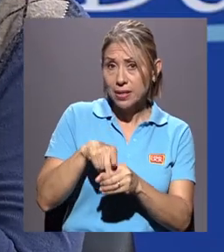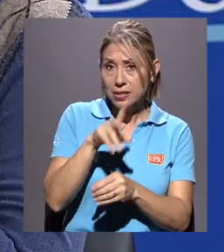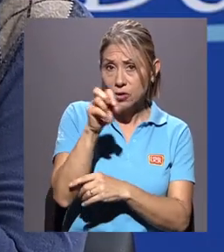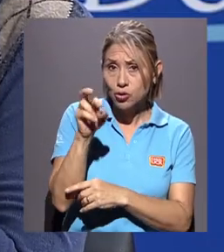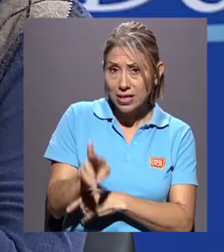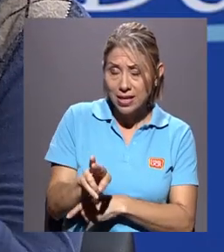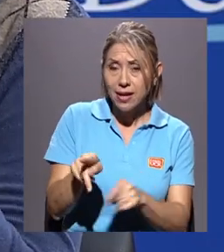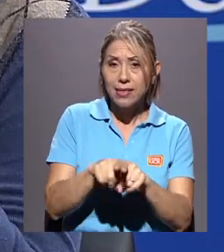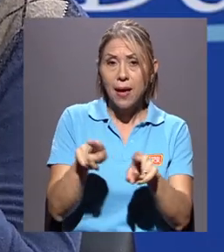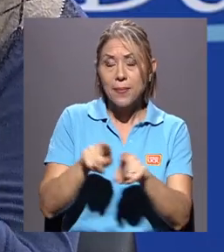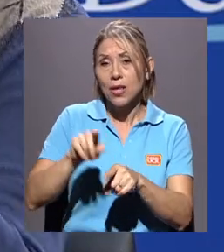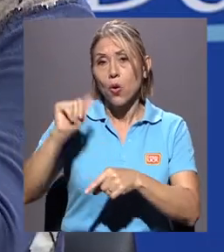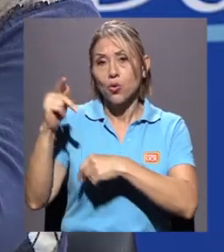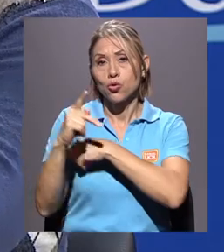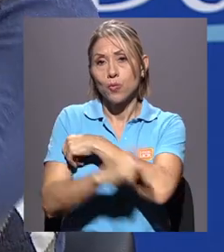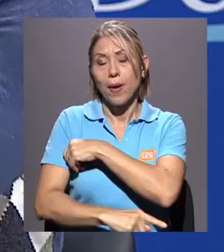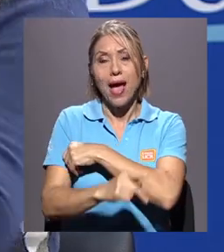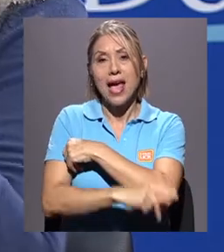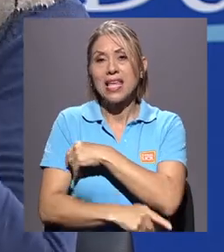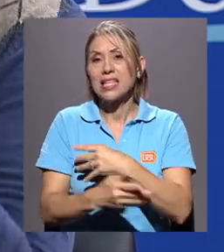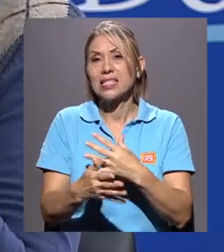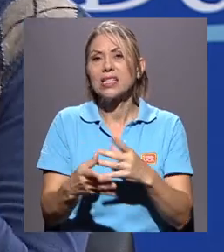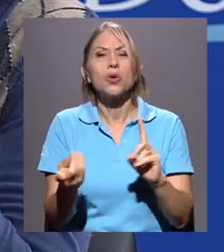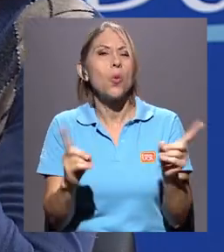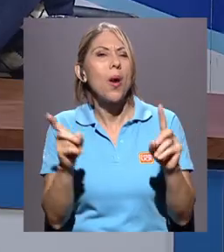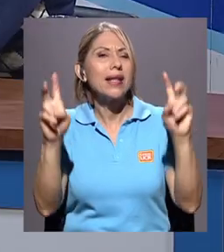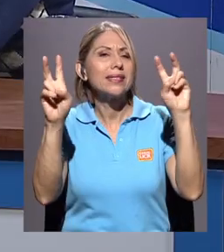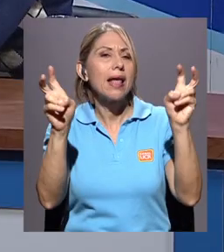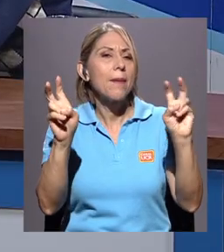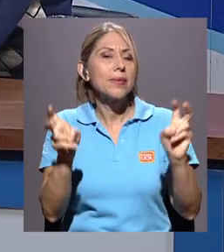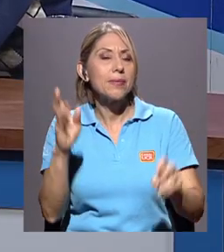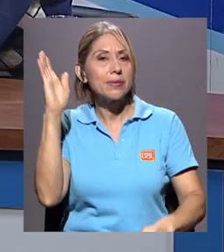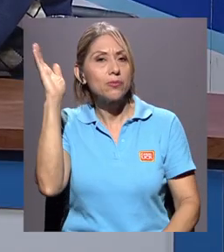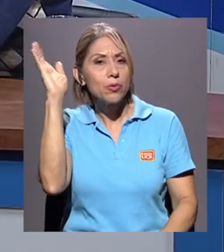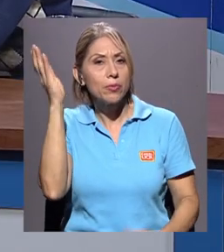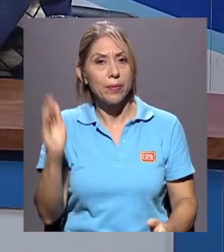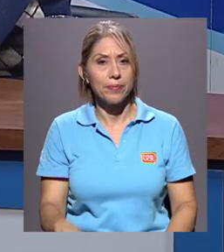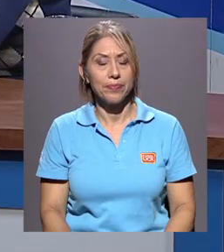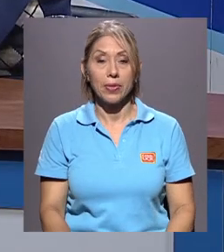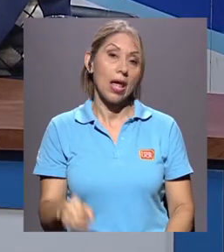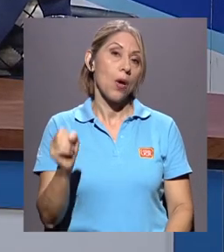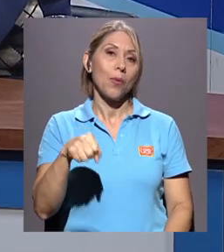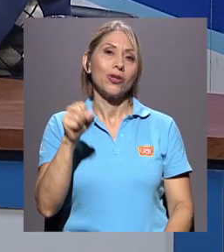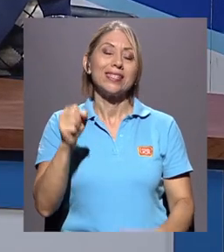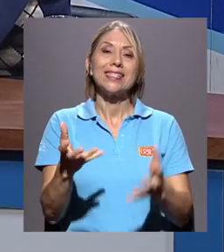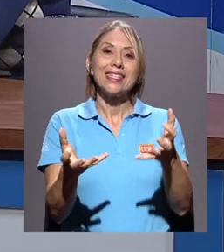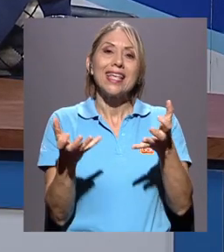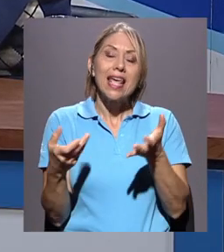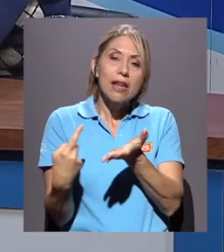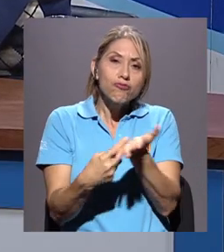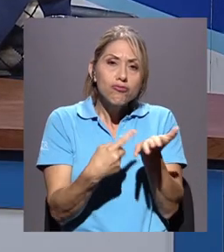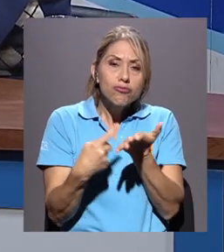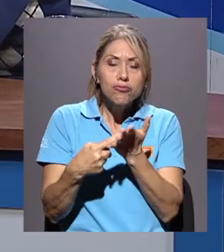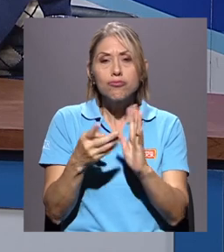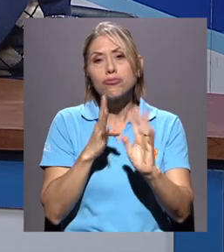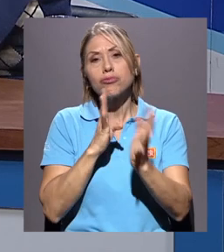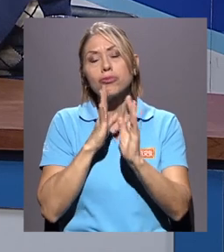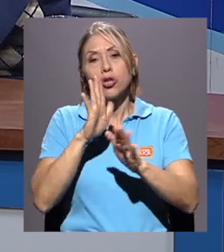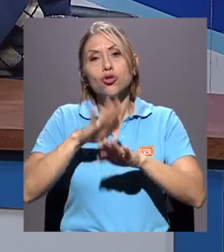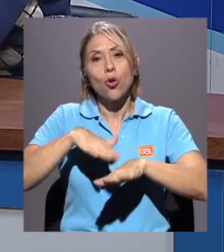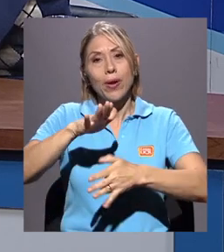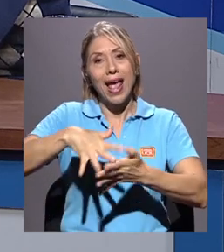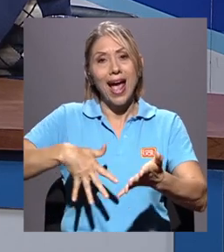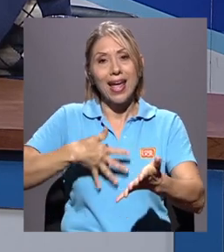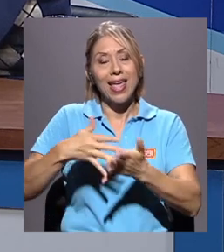otros países también y más o menos como qué posturas o temas traen. Claro, la idea un poco es la discusión sobre la agenda del desarrollo